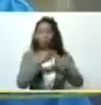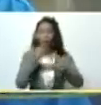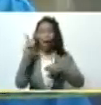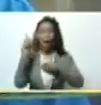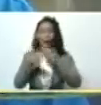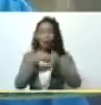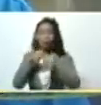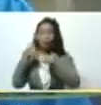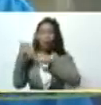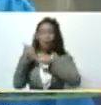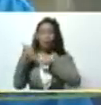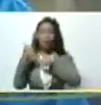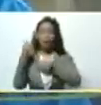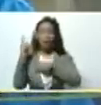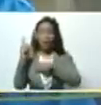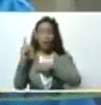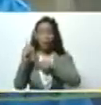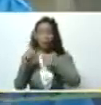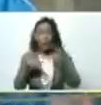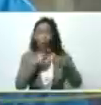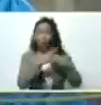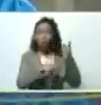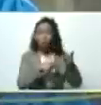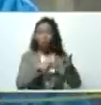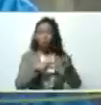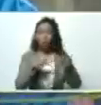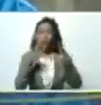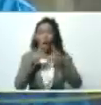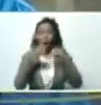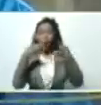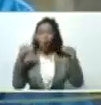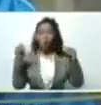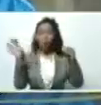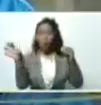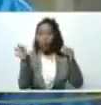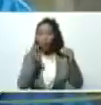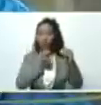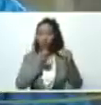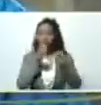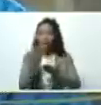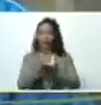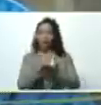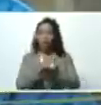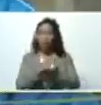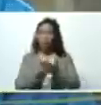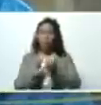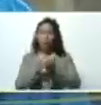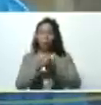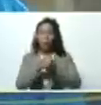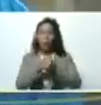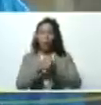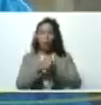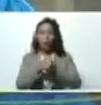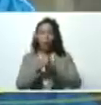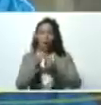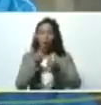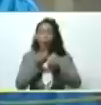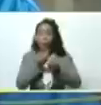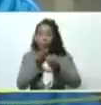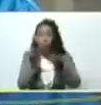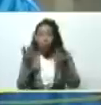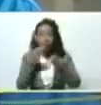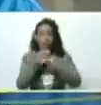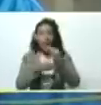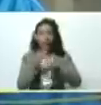un sustrato gelatinoso que se produce del almidón que se extrae de la yuca y de la papa y de un polvo que se saca de las